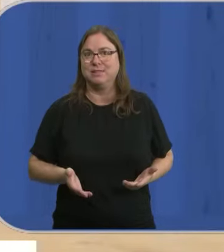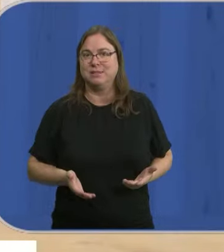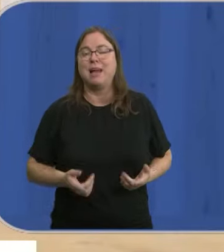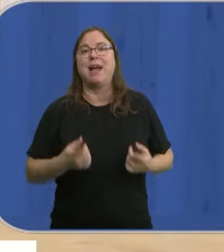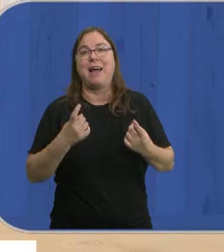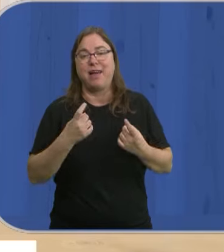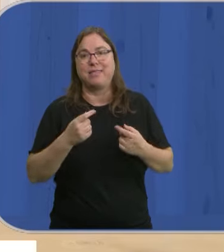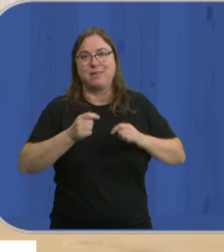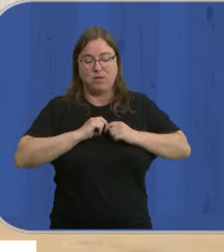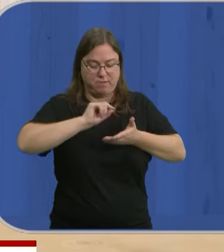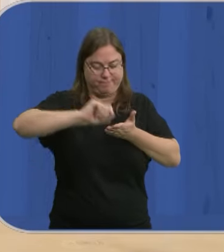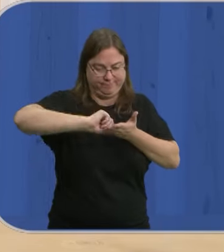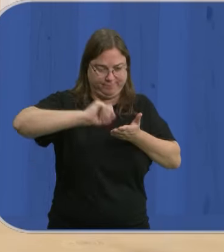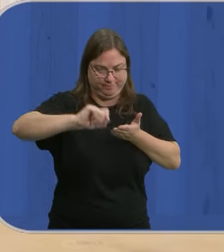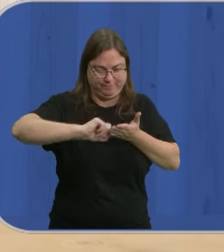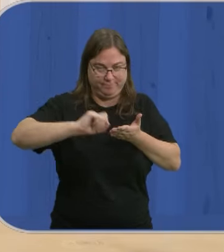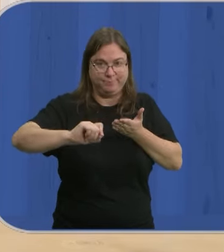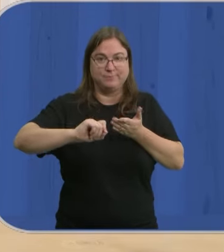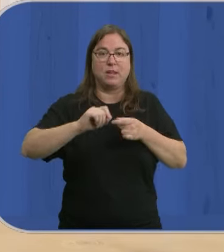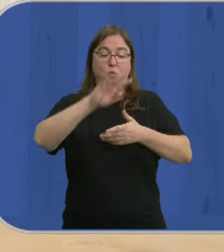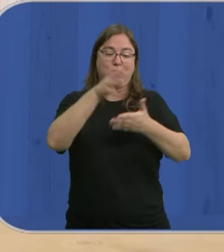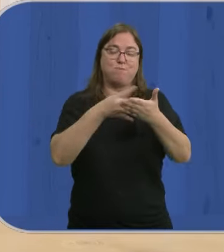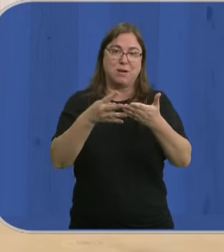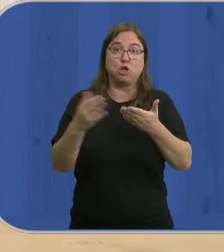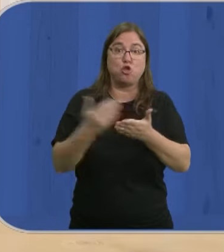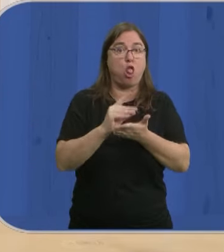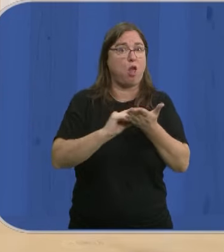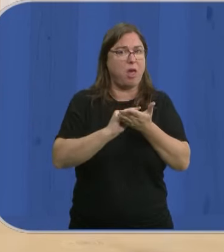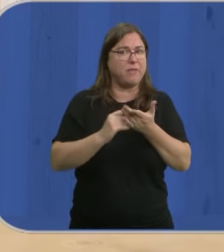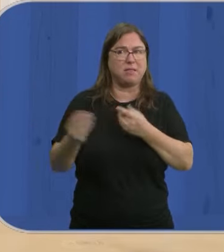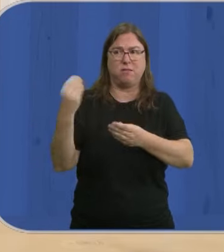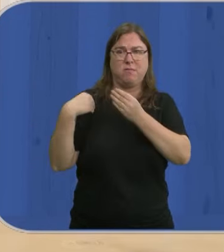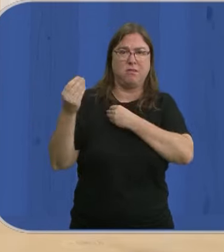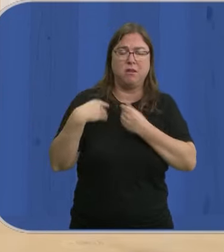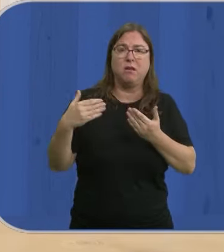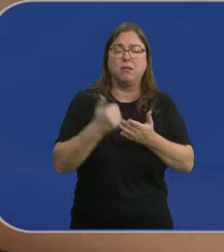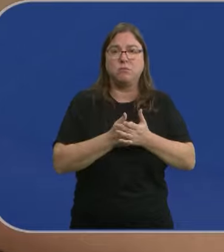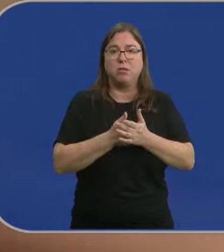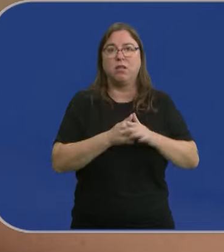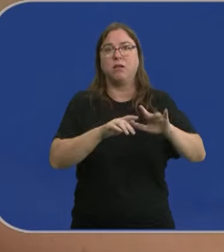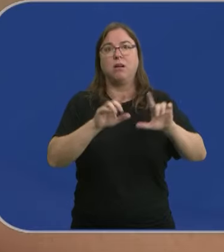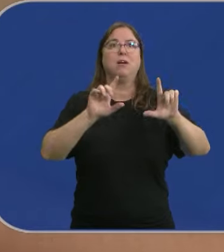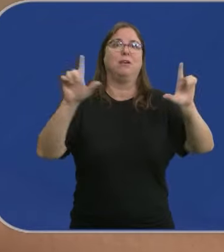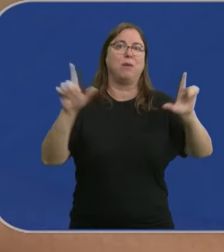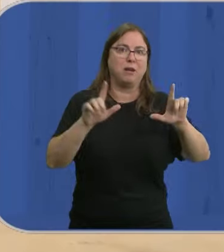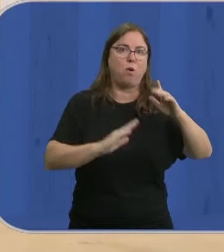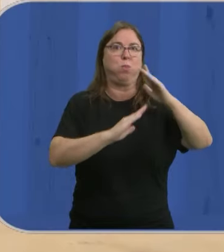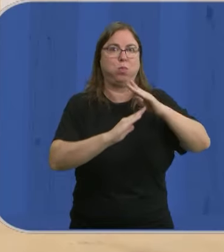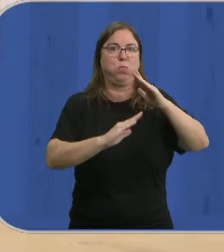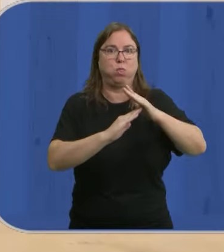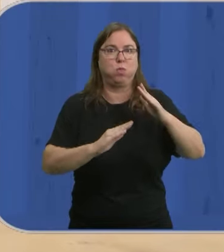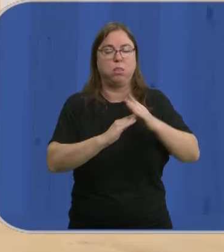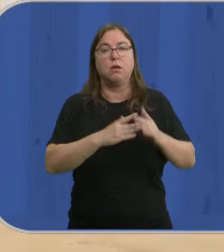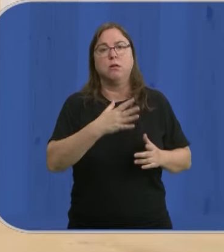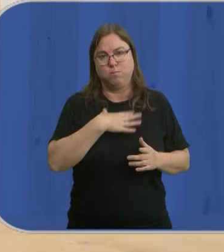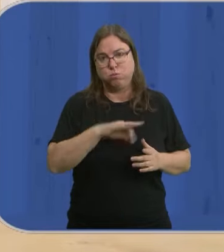sí que hace que tener que rellenar una plantilla con todos los datos que nos solicitan, que no se quede colgada esa página. Sí